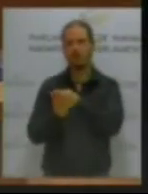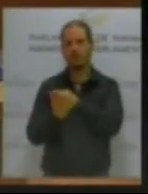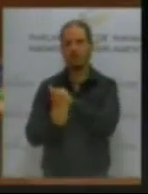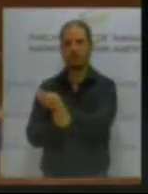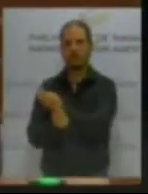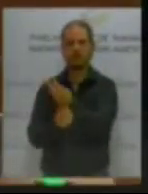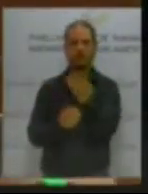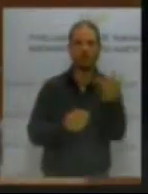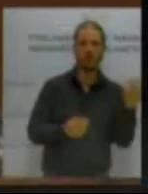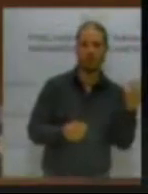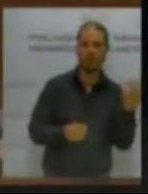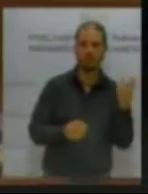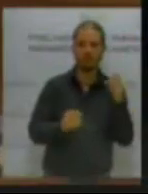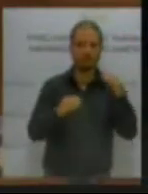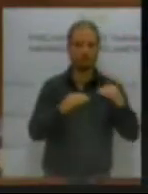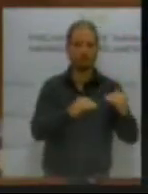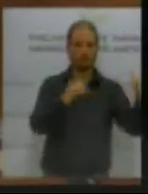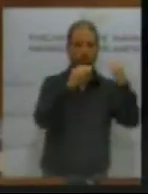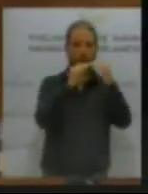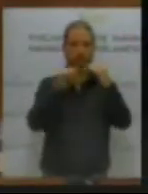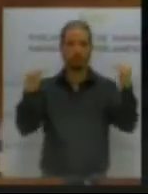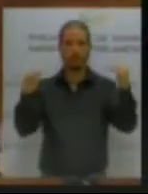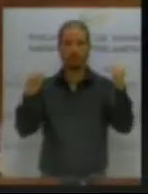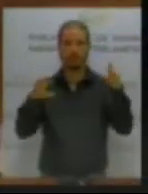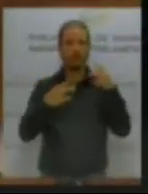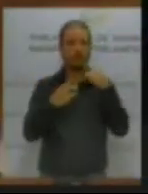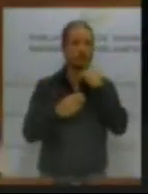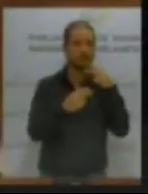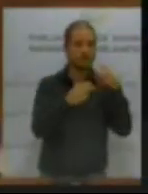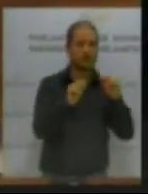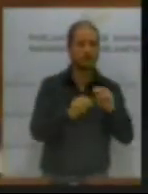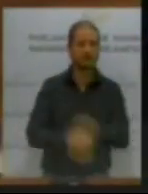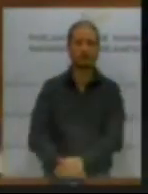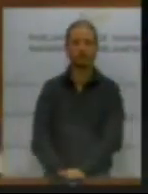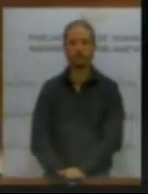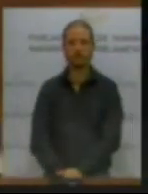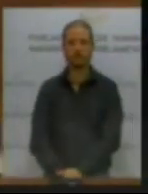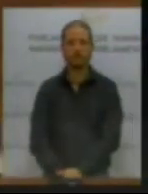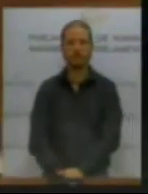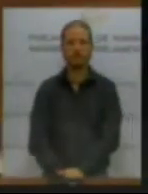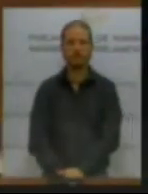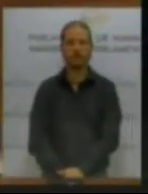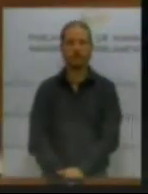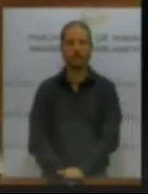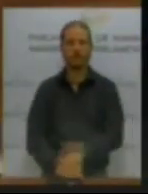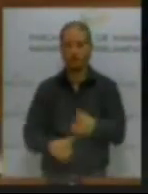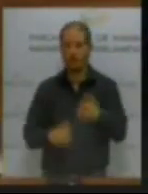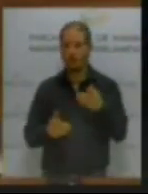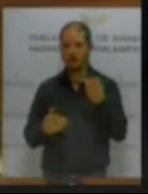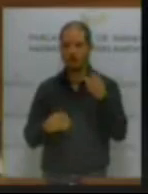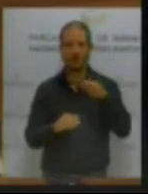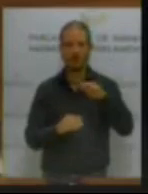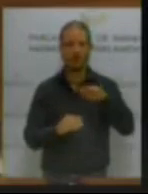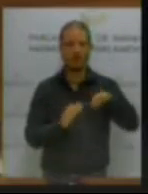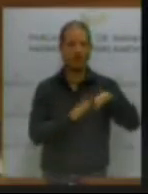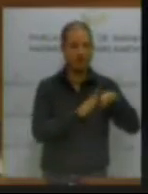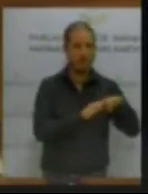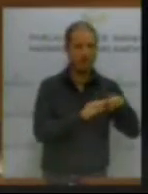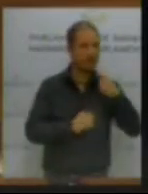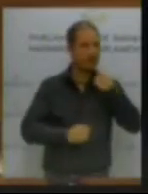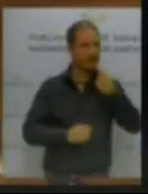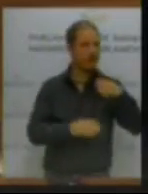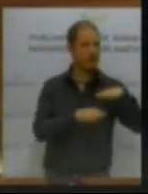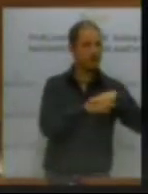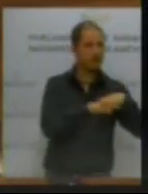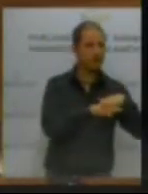similar. Acabo. Acabo. Entonces, este gobierno, tan de izquierdas que se autoproclama, crea un impuesto indirecto cuando